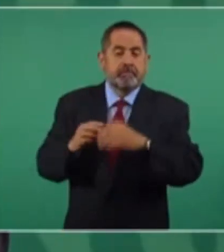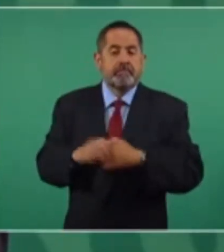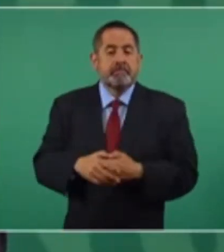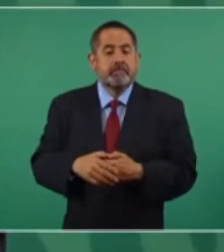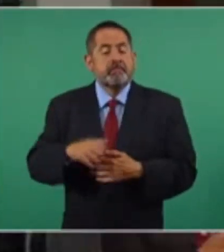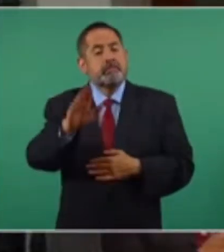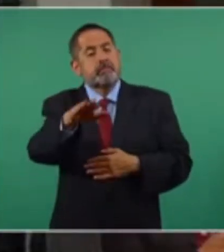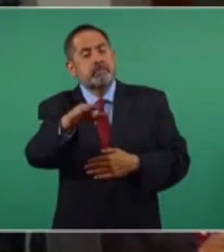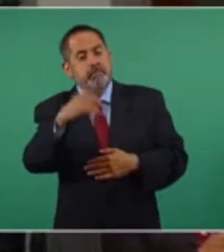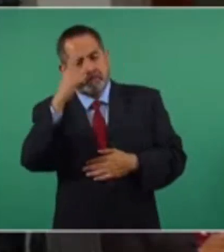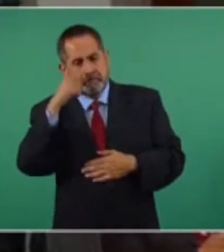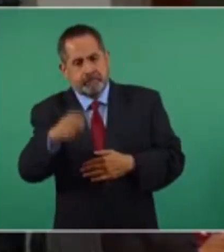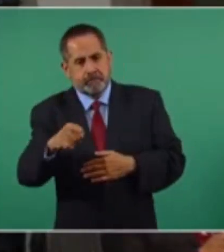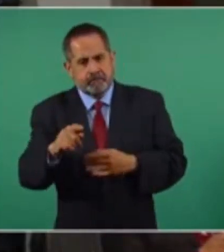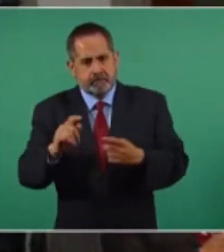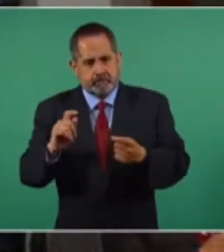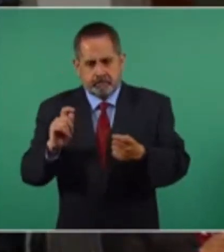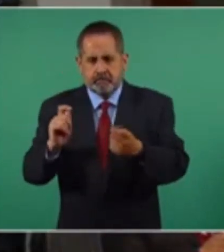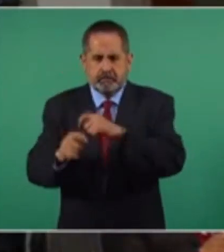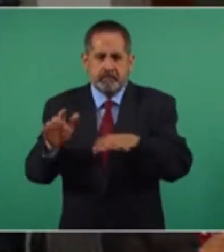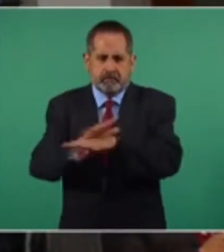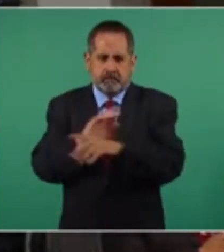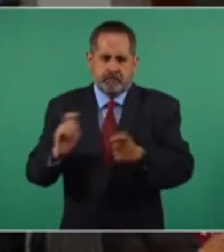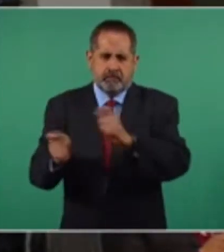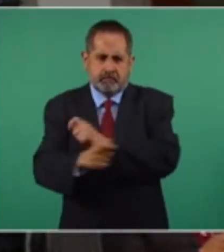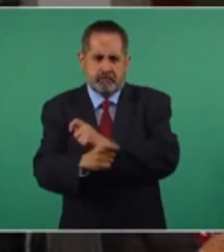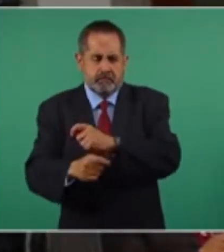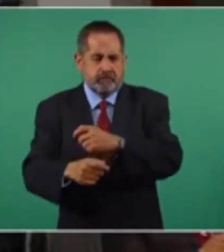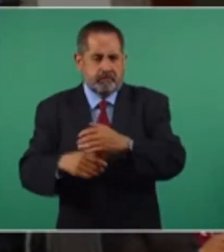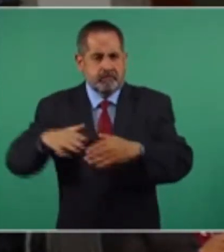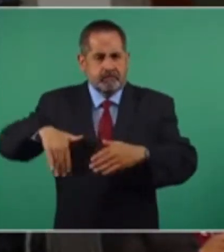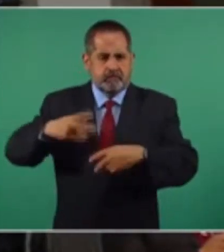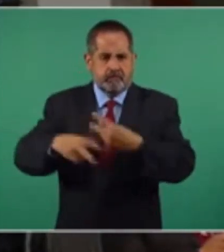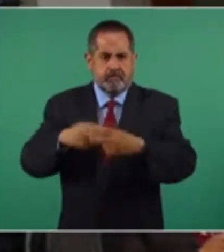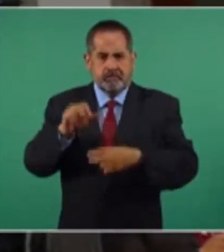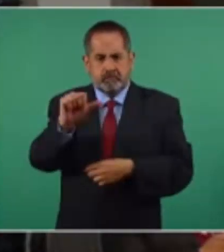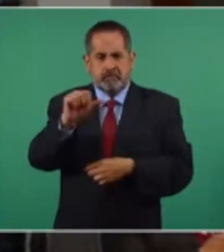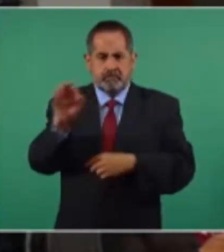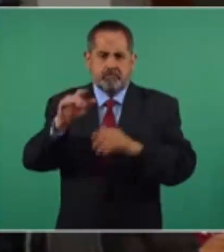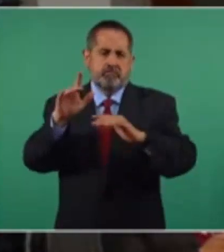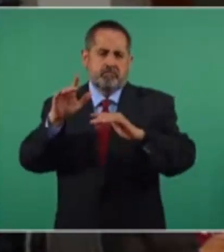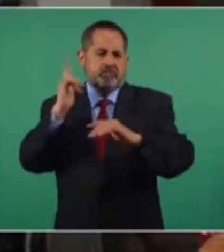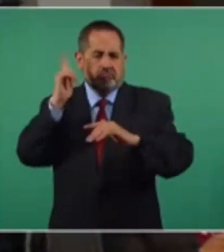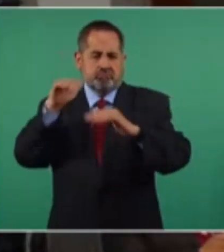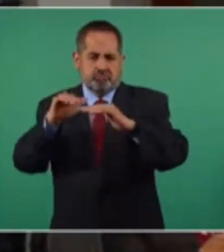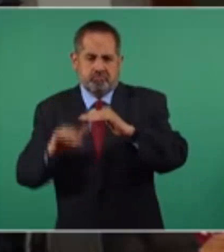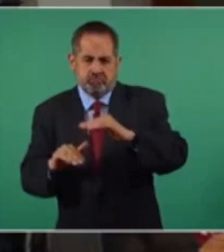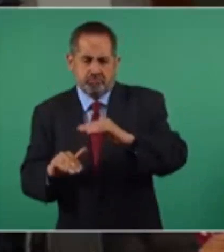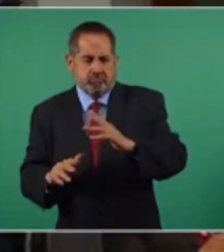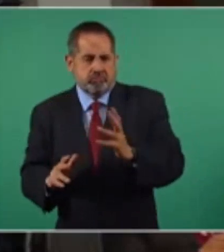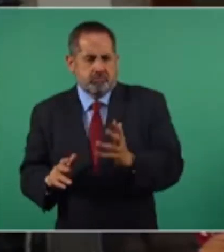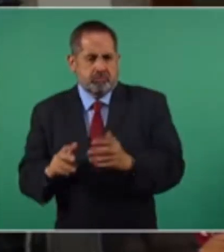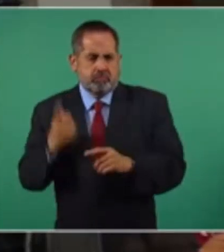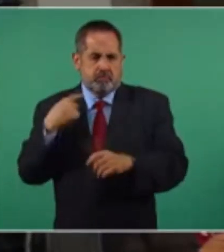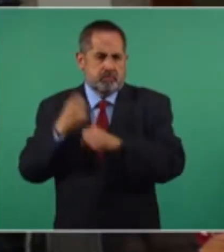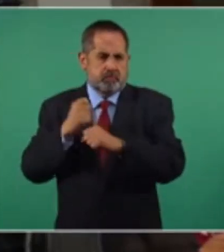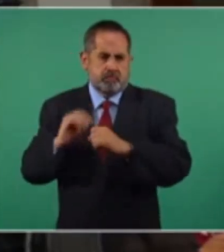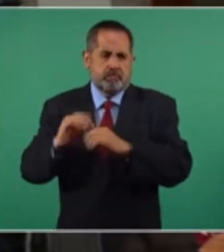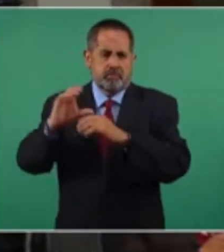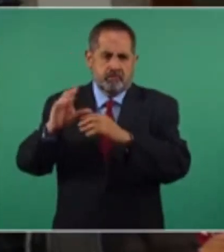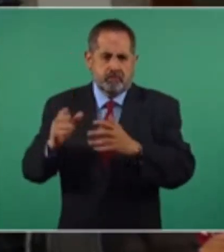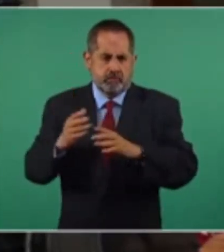todo para darle la vuelta a esa situación al alza de ahora mismo que decíamos de un 16% de incremento del año pasado,